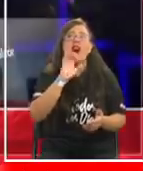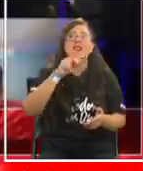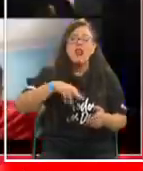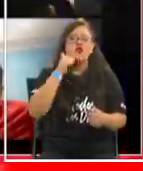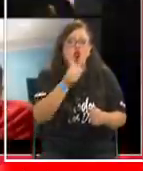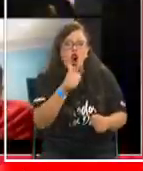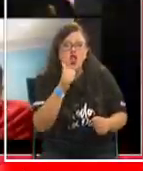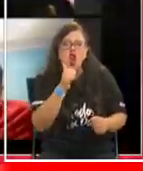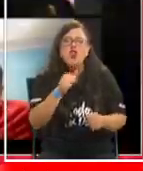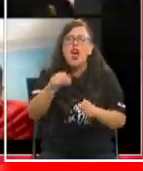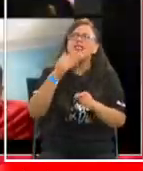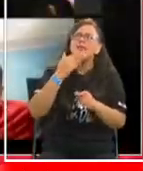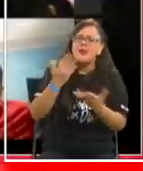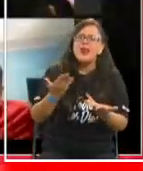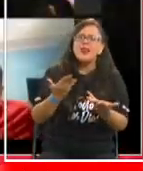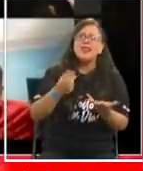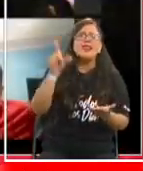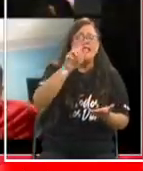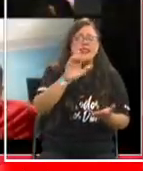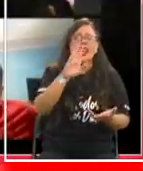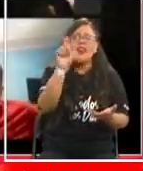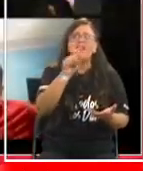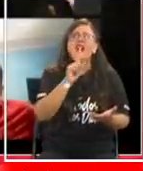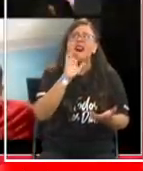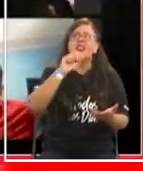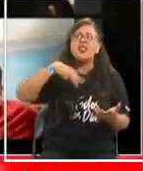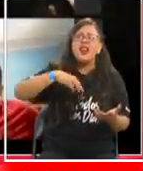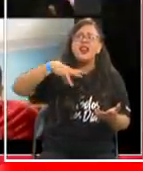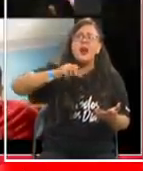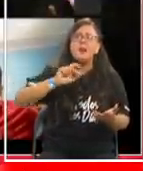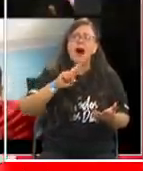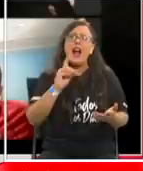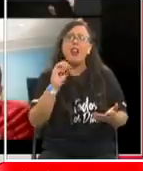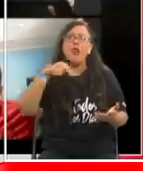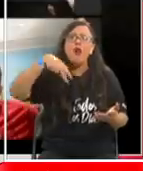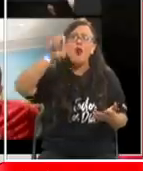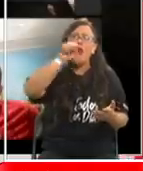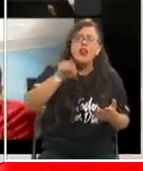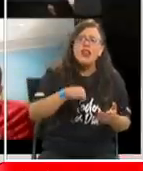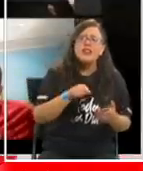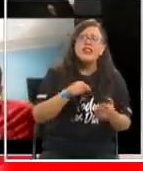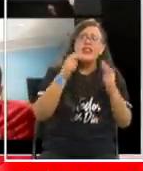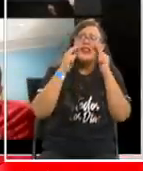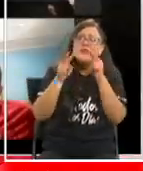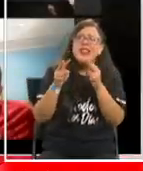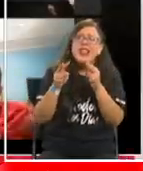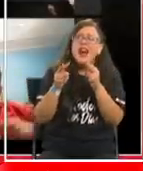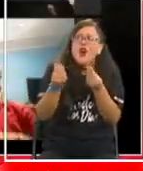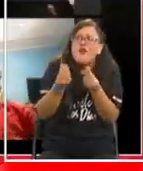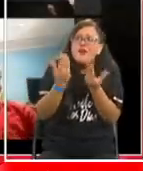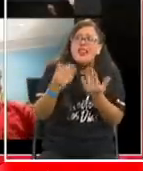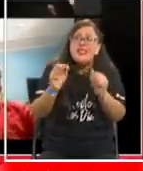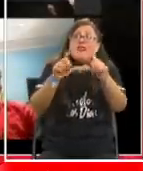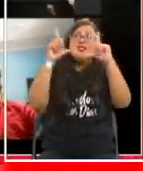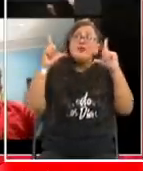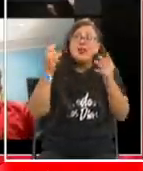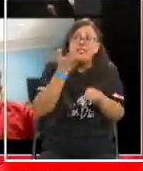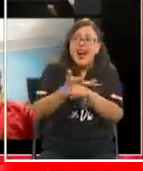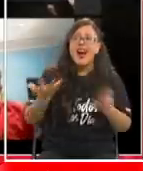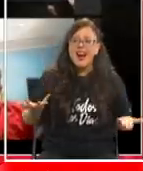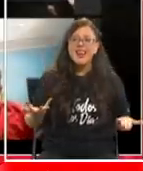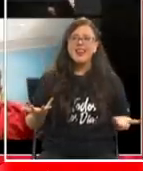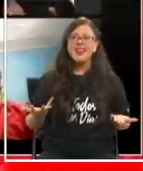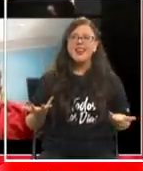los días ahí también Sebastián Mardone Bueno, no solamente, perdona Y los niños, mira, los músicos Pero Mario, hay una sorpresa ahora ¿Hay una sorpresa?